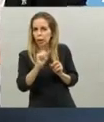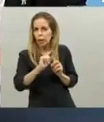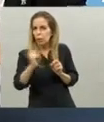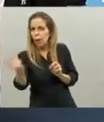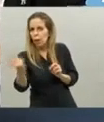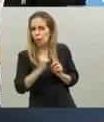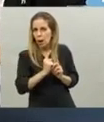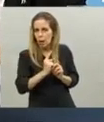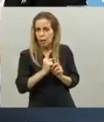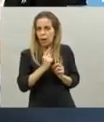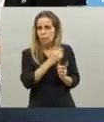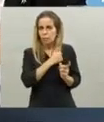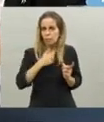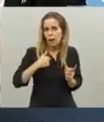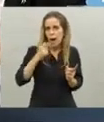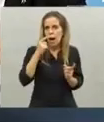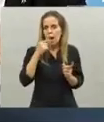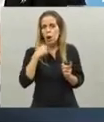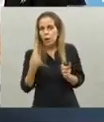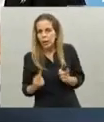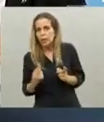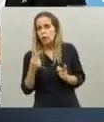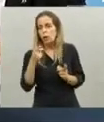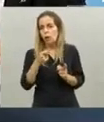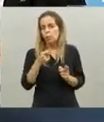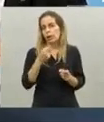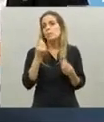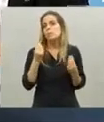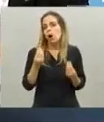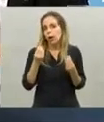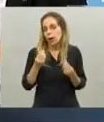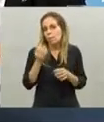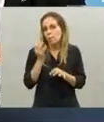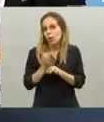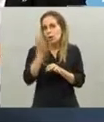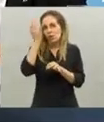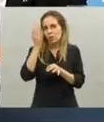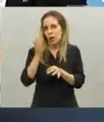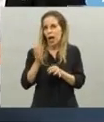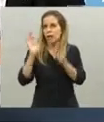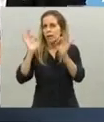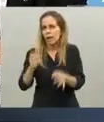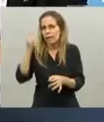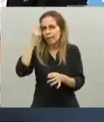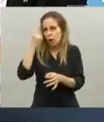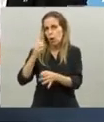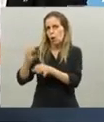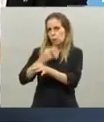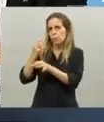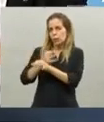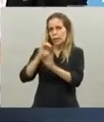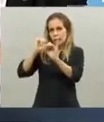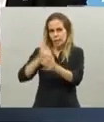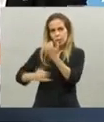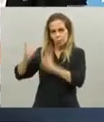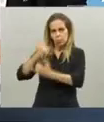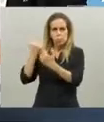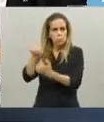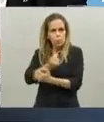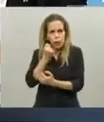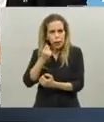la sugerencia que nos dan los expertos en niñez de la importancia que tiene el bienestar emocional de los chicos. Eso lo vamos a mantener.